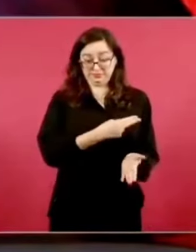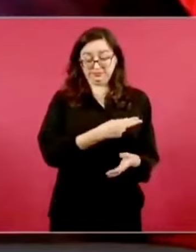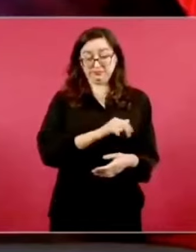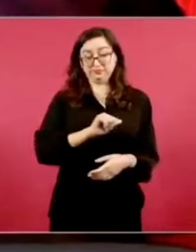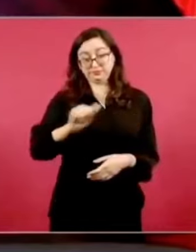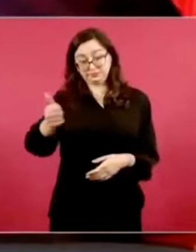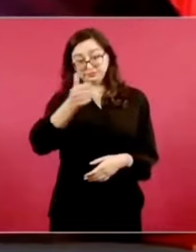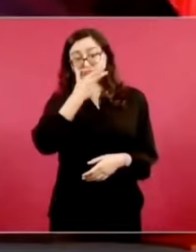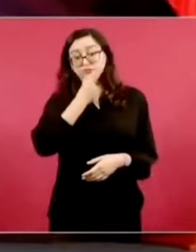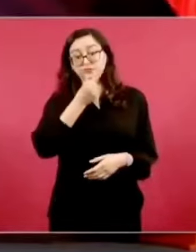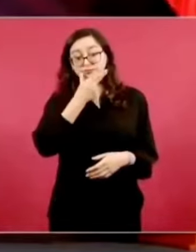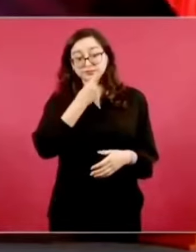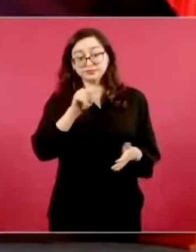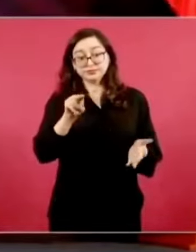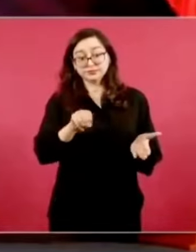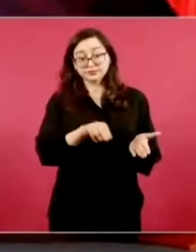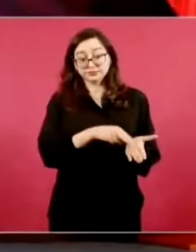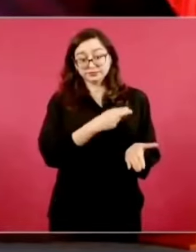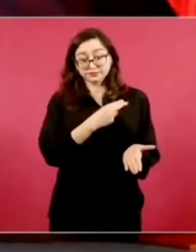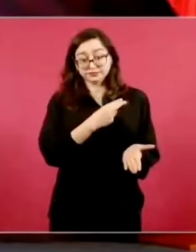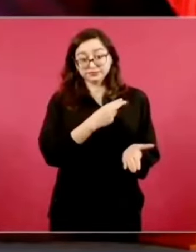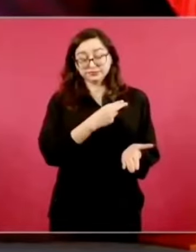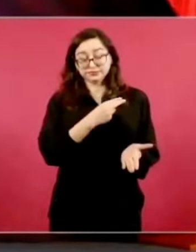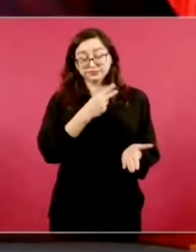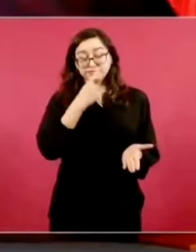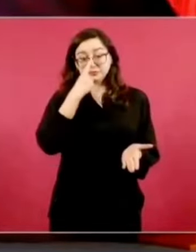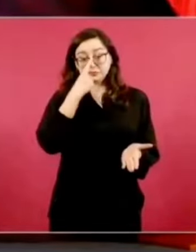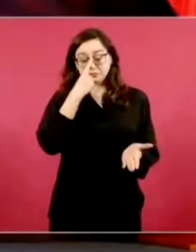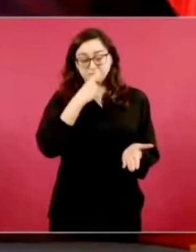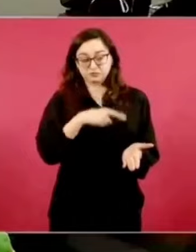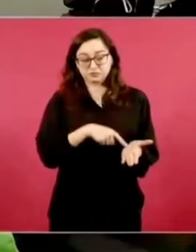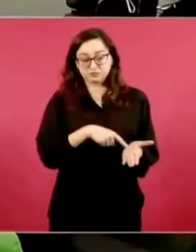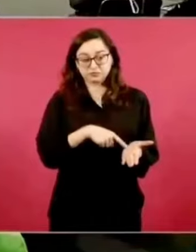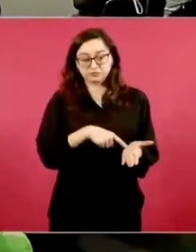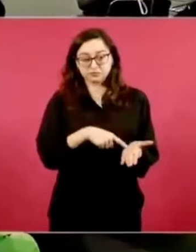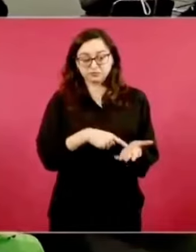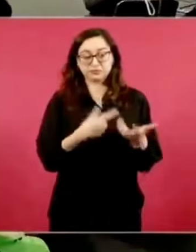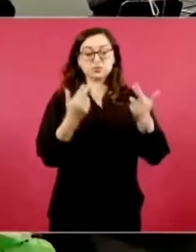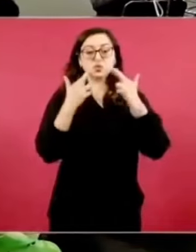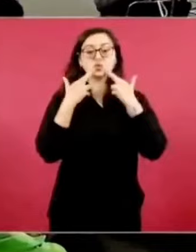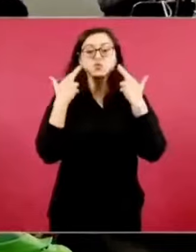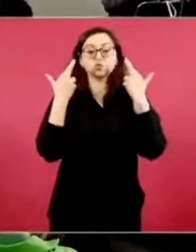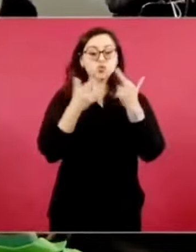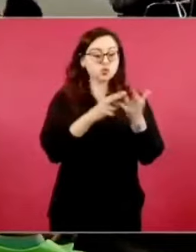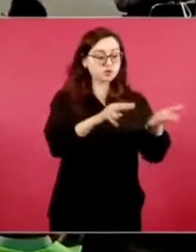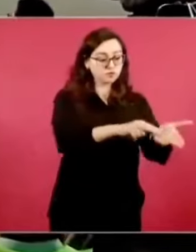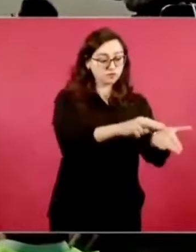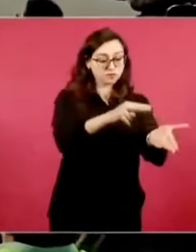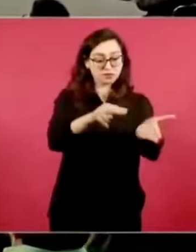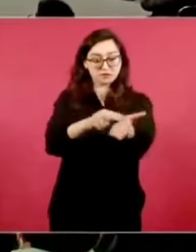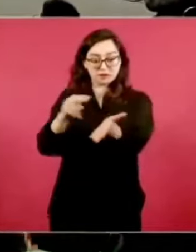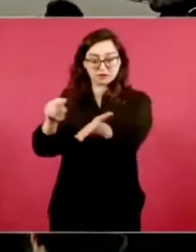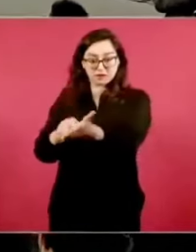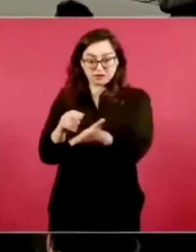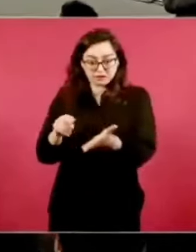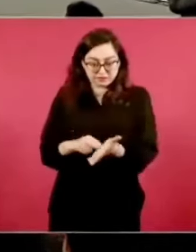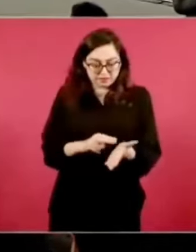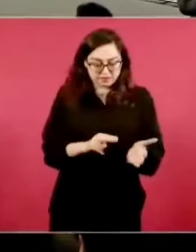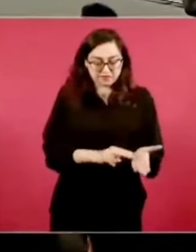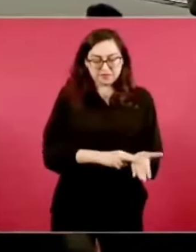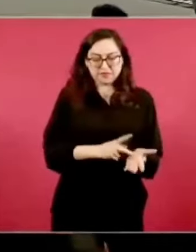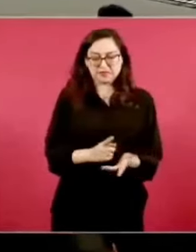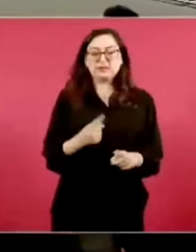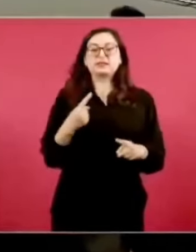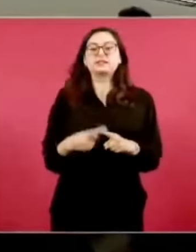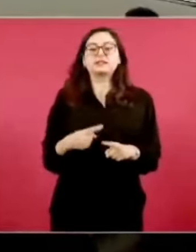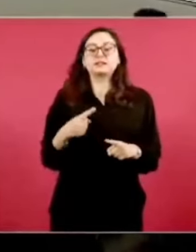y esta reunión se da unos días antes, yo